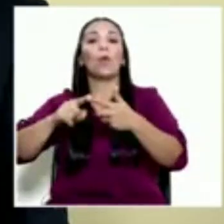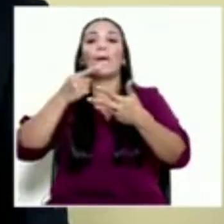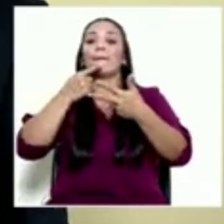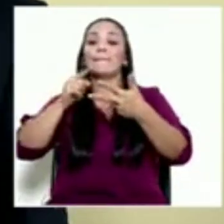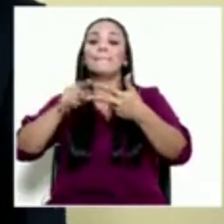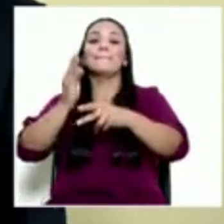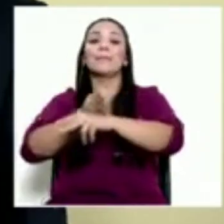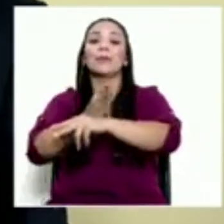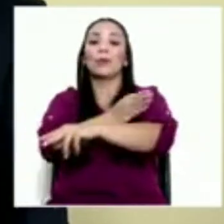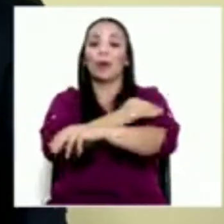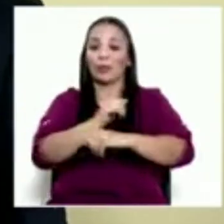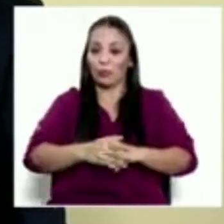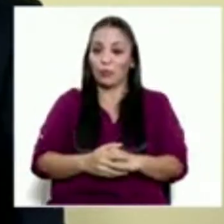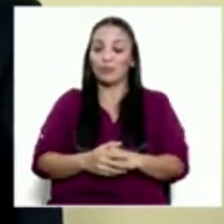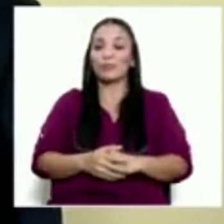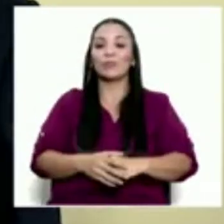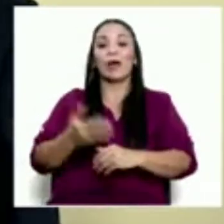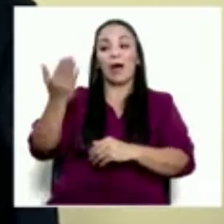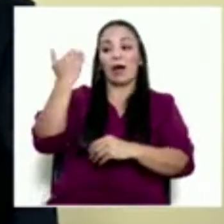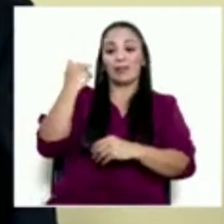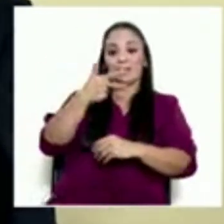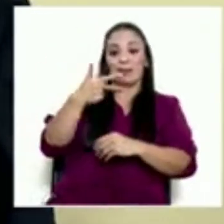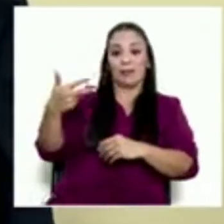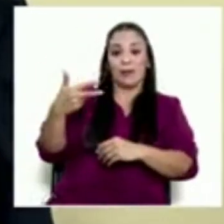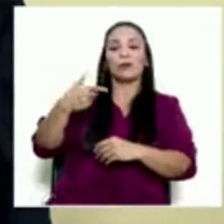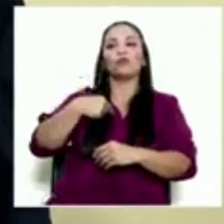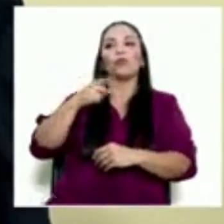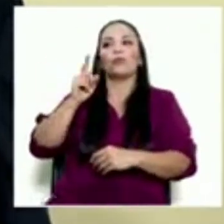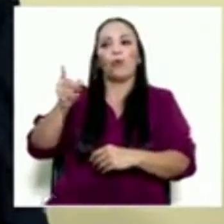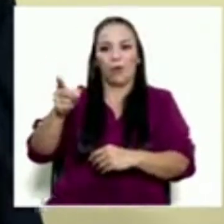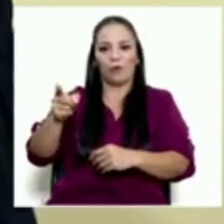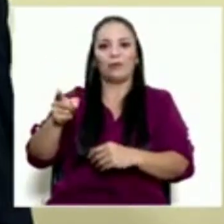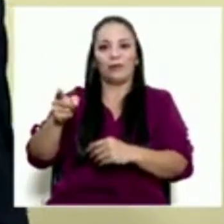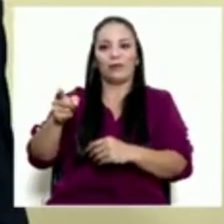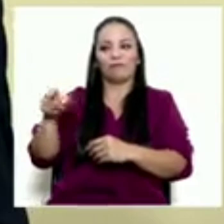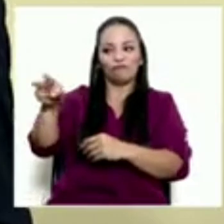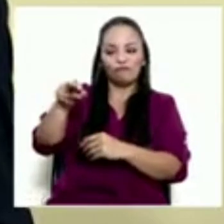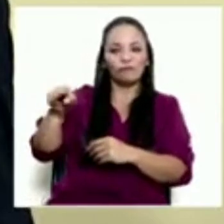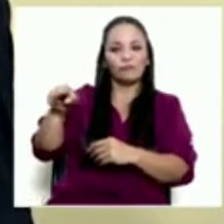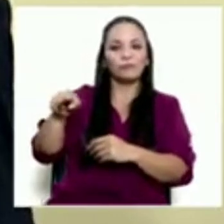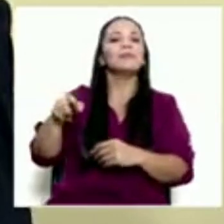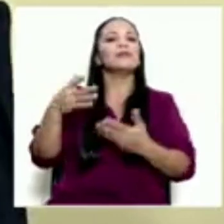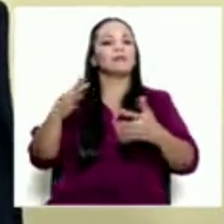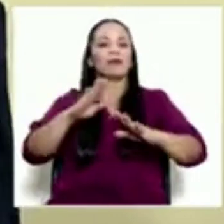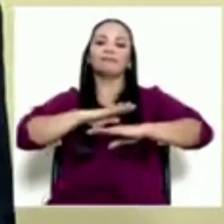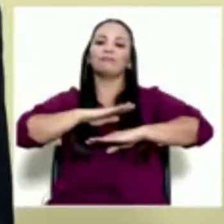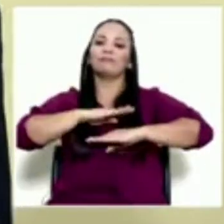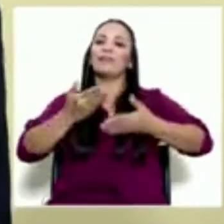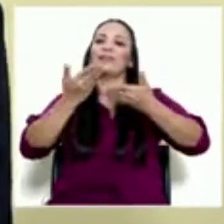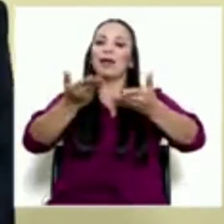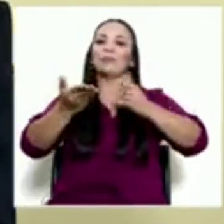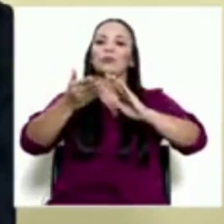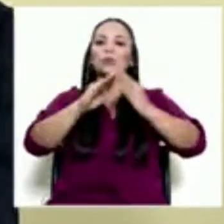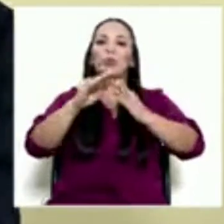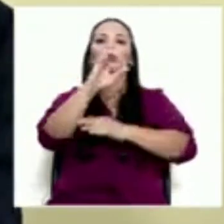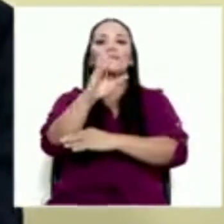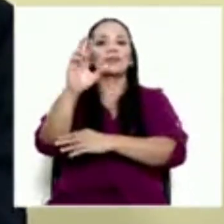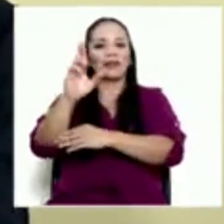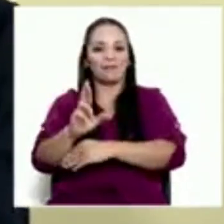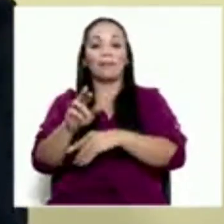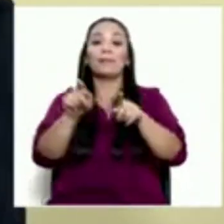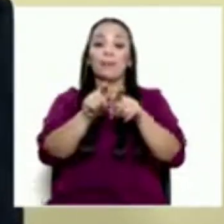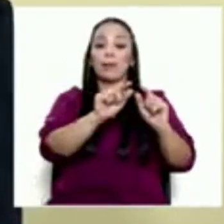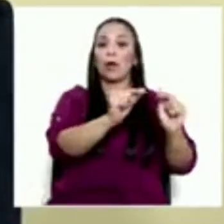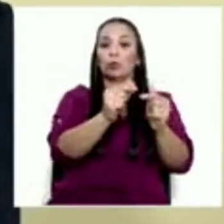Tres semanas después de que di la orden, me da satisfacción de que ya podemos darle al pueblo de Costa Rica y a las